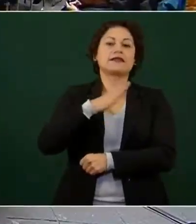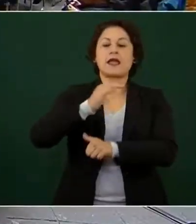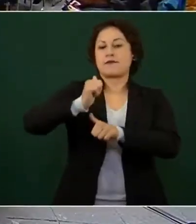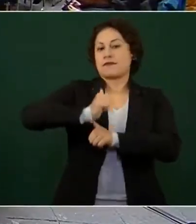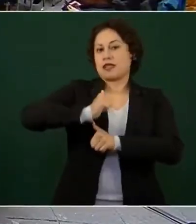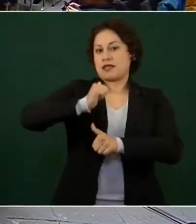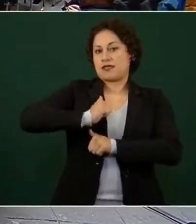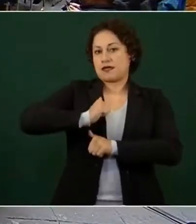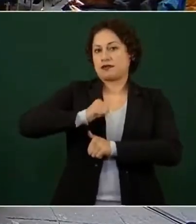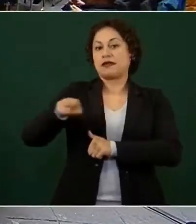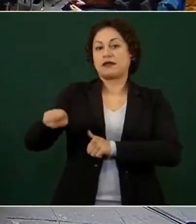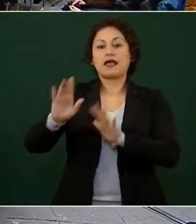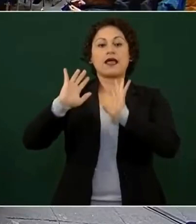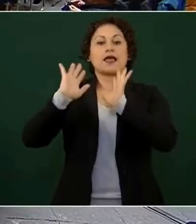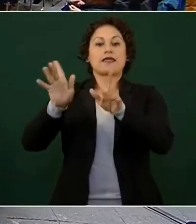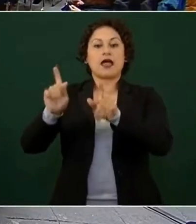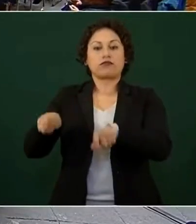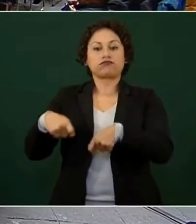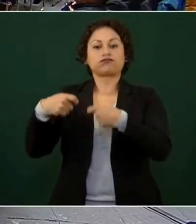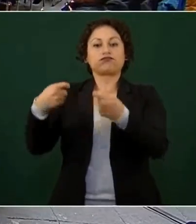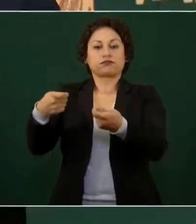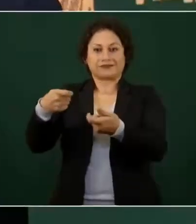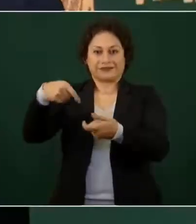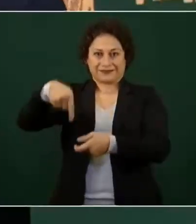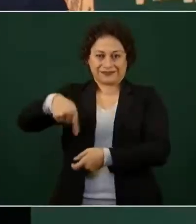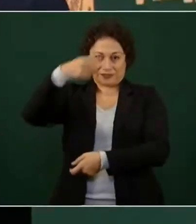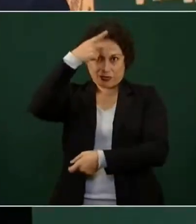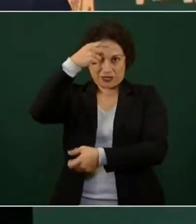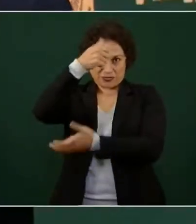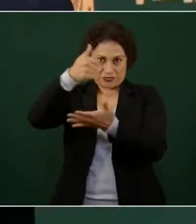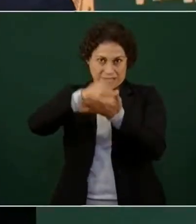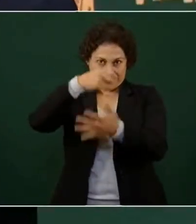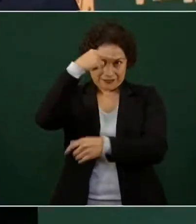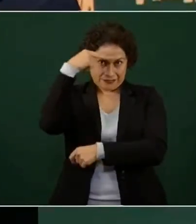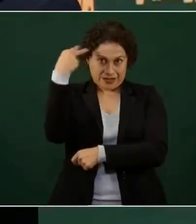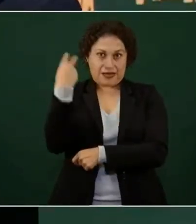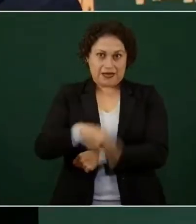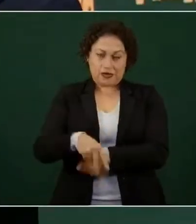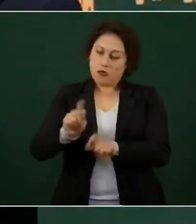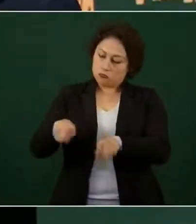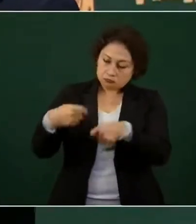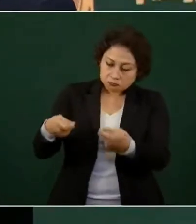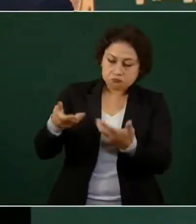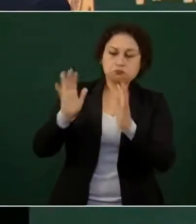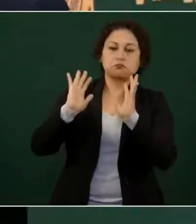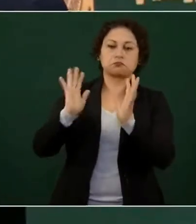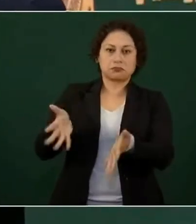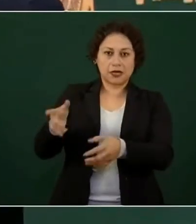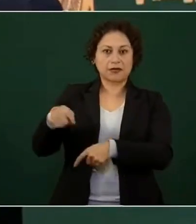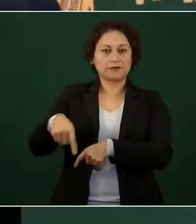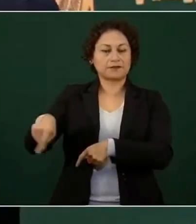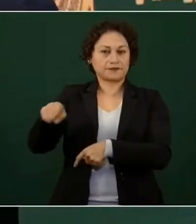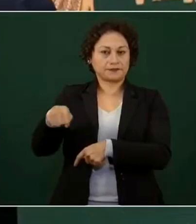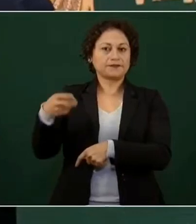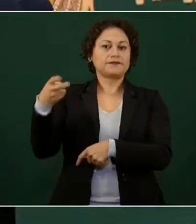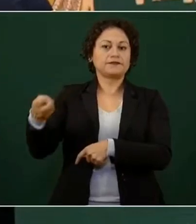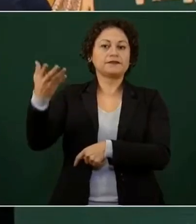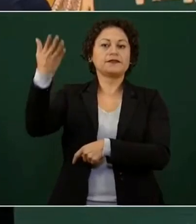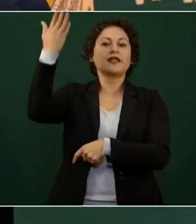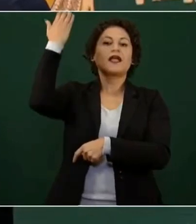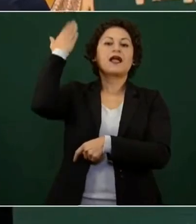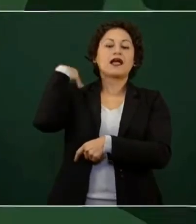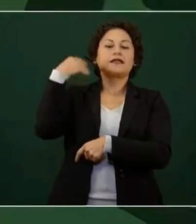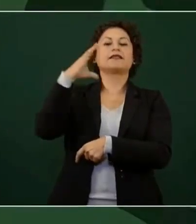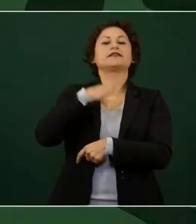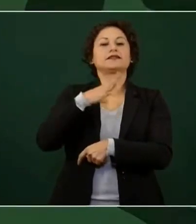donada a la Ciudad de México. Y ahí, además de poder visitar lo que era la antigua fábrica de armas,